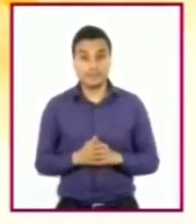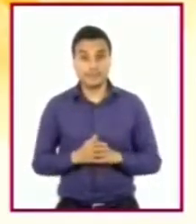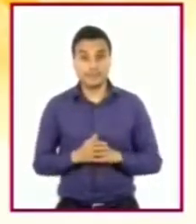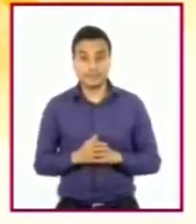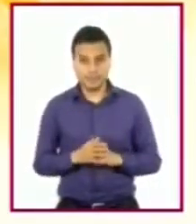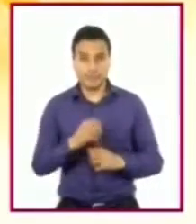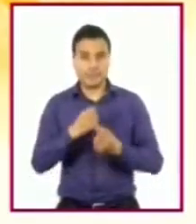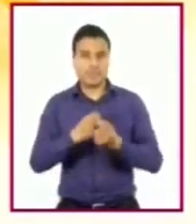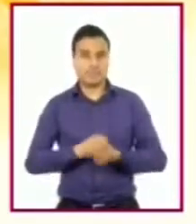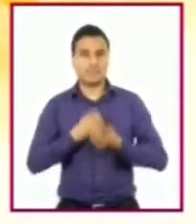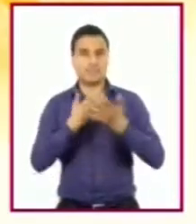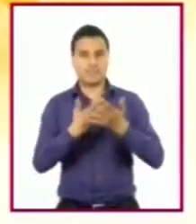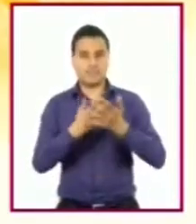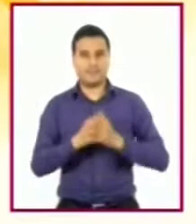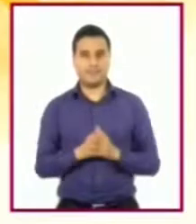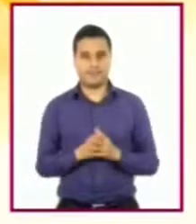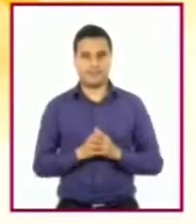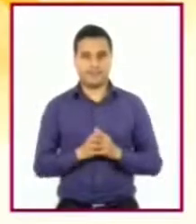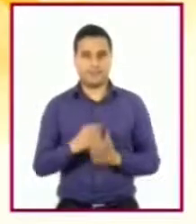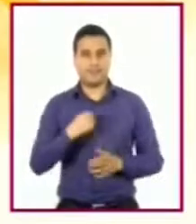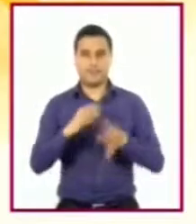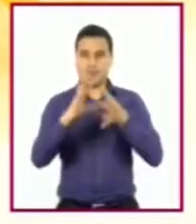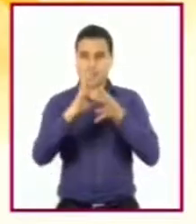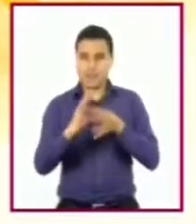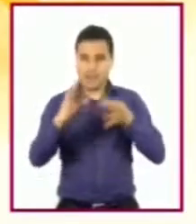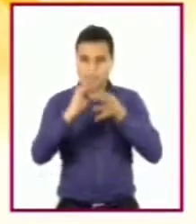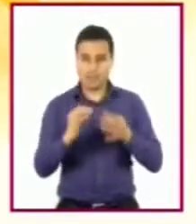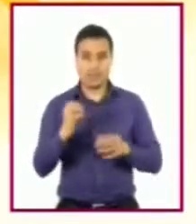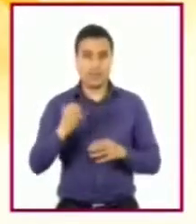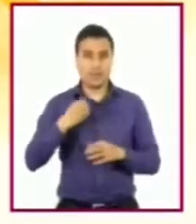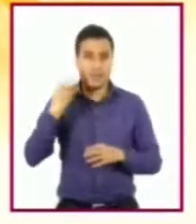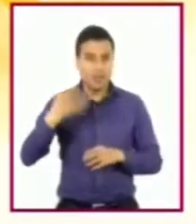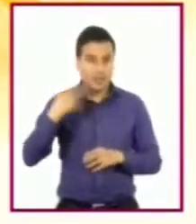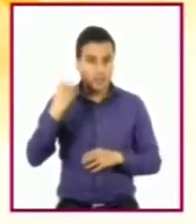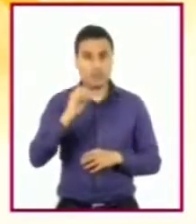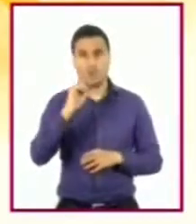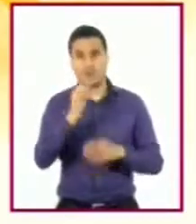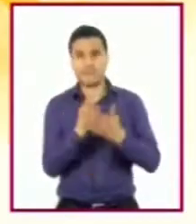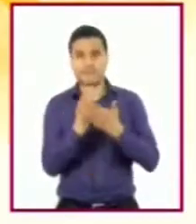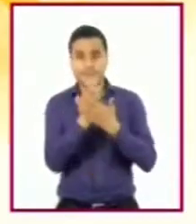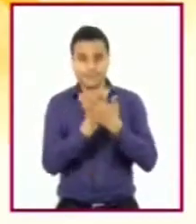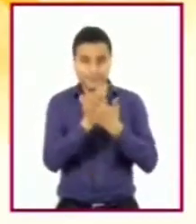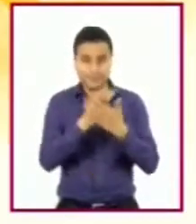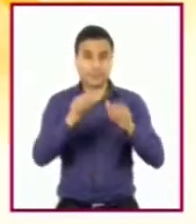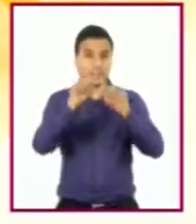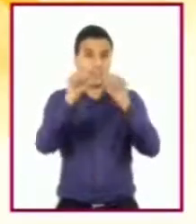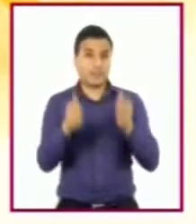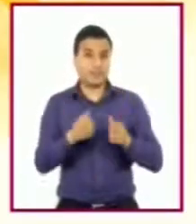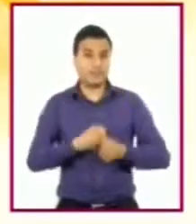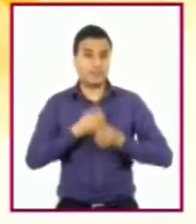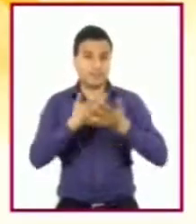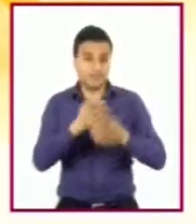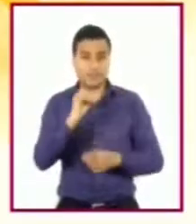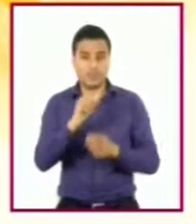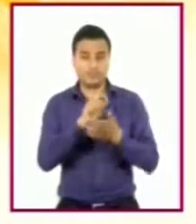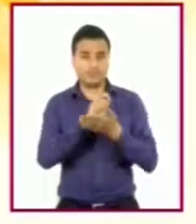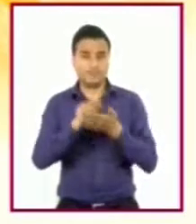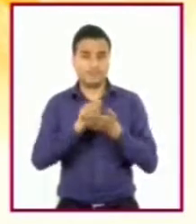expresión como la oral, la expresión gráfica, la expresión artística y la escrita.